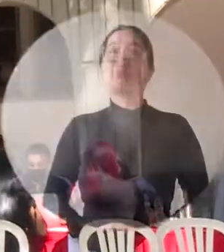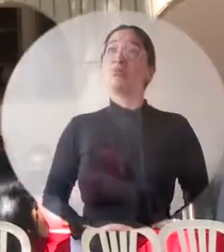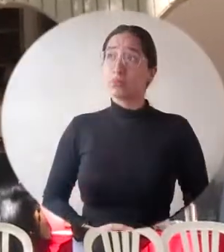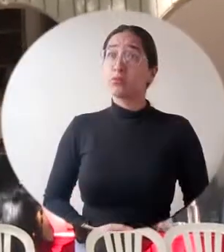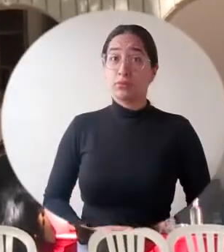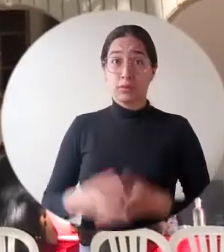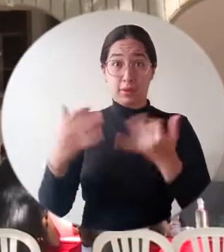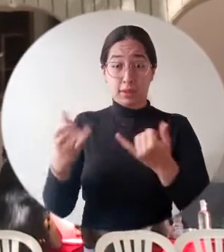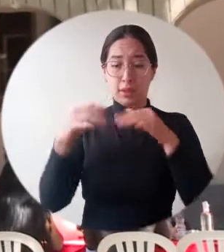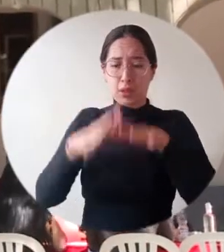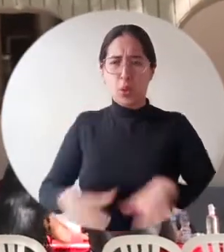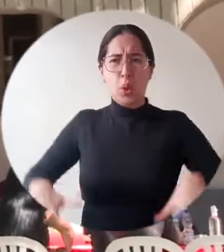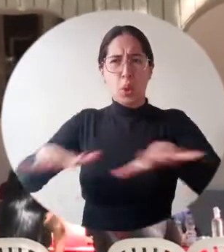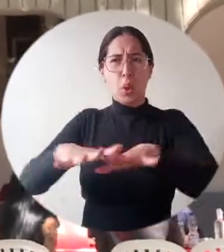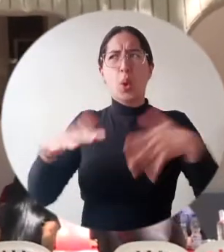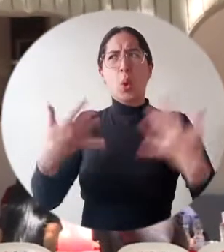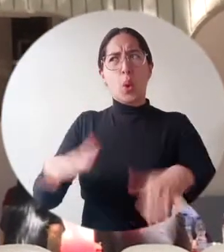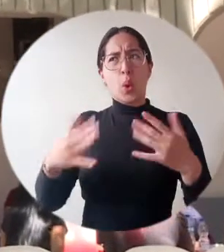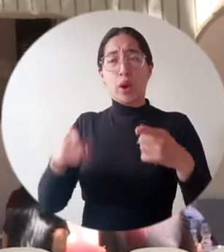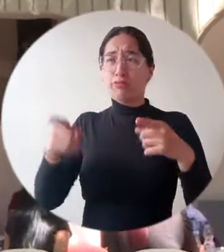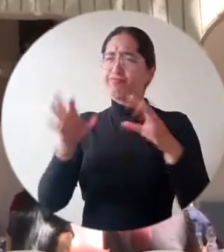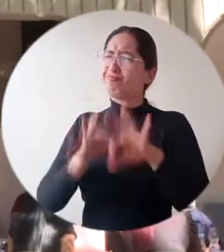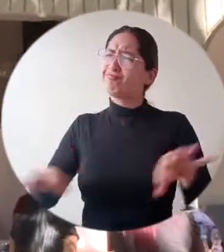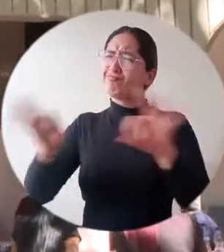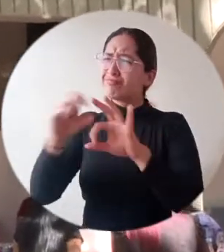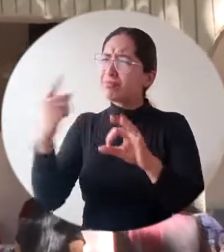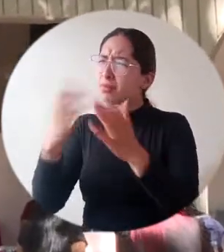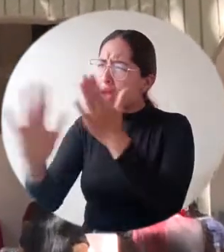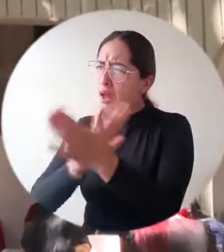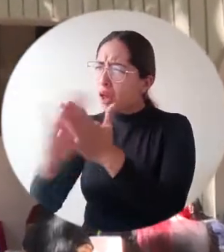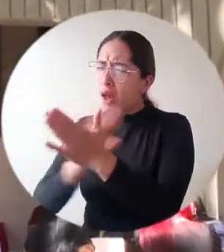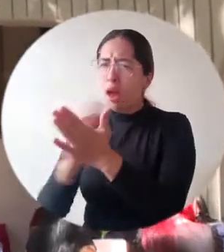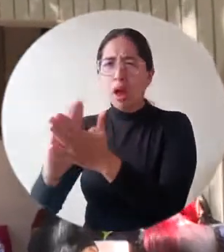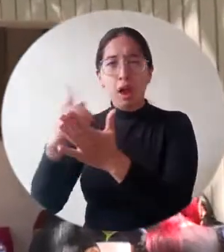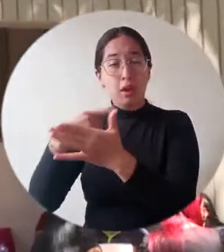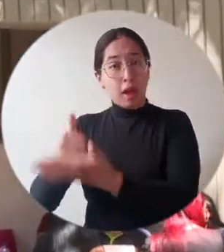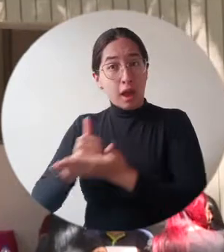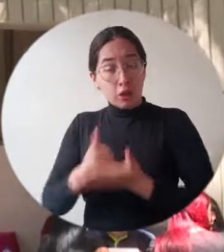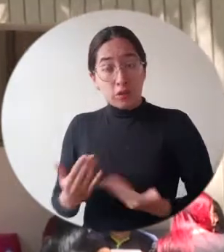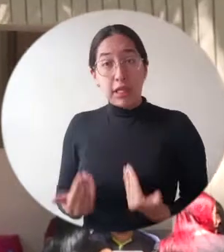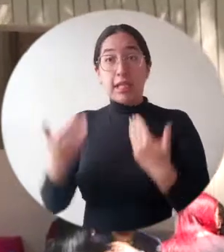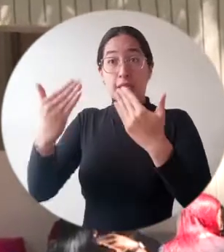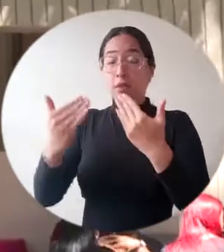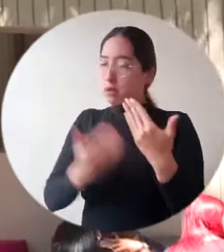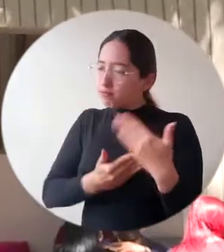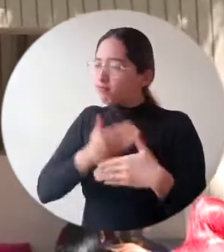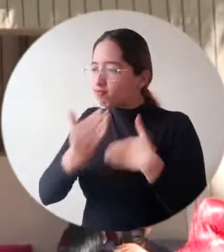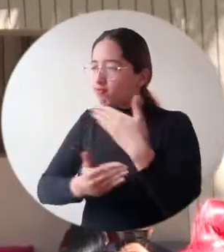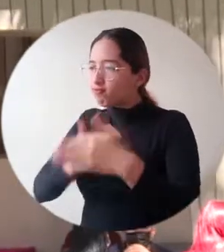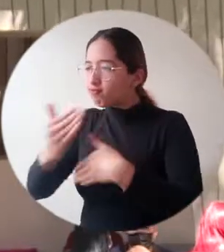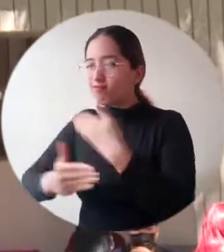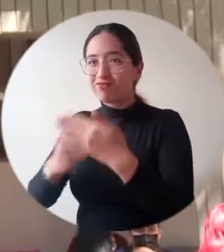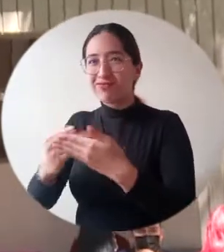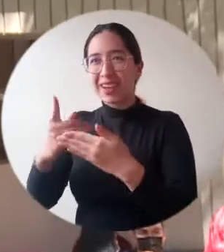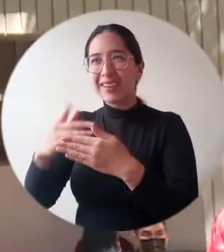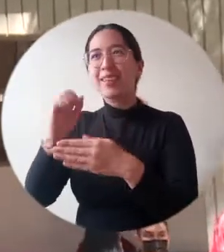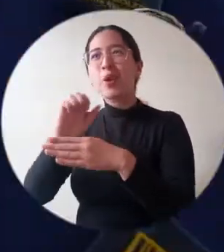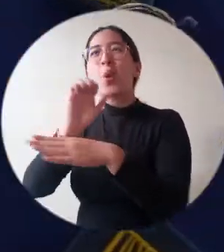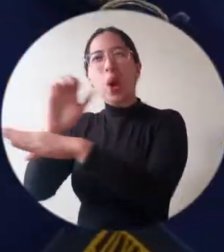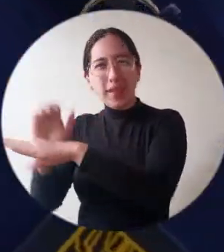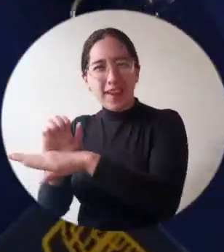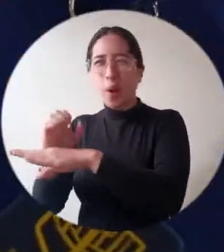Realmente este es un espacio que nos permite seguir avanzando en todo lo que venimos articulándonos con las diferentes